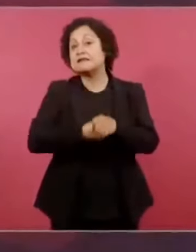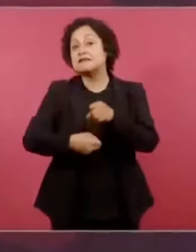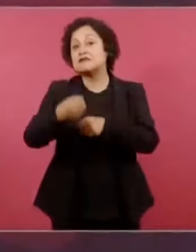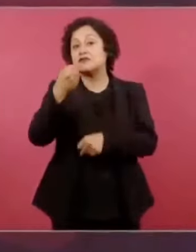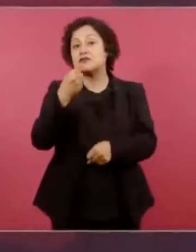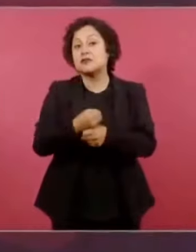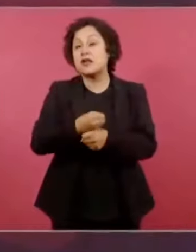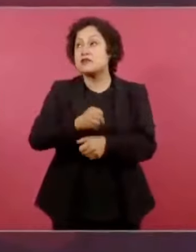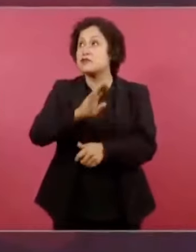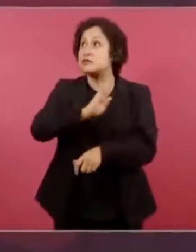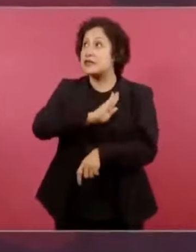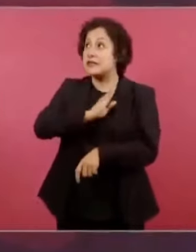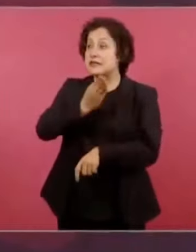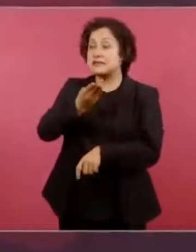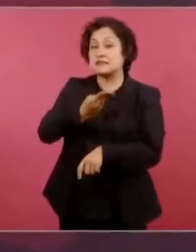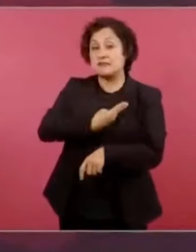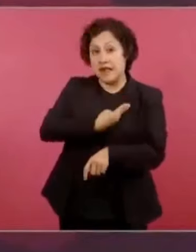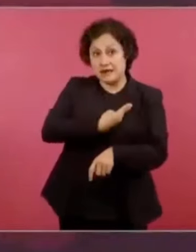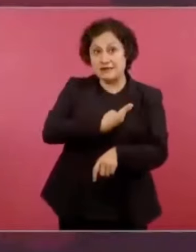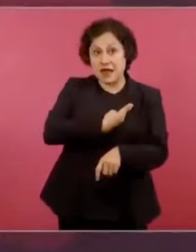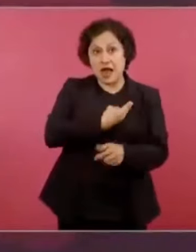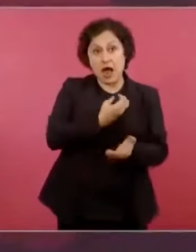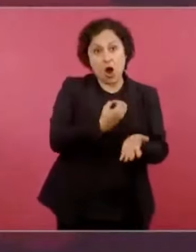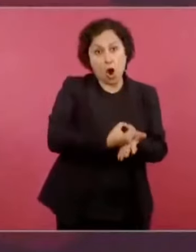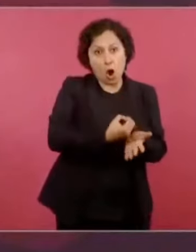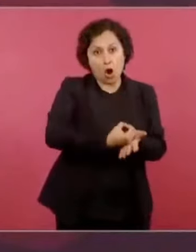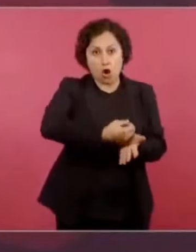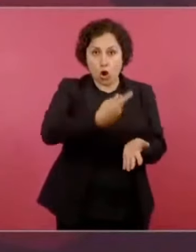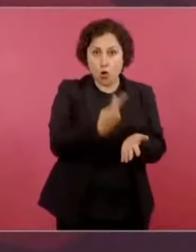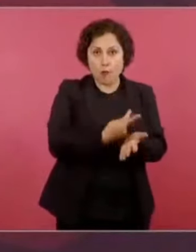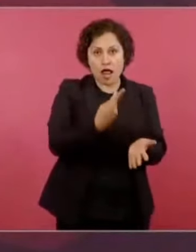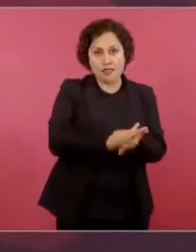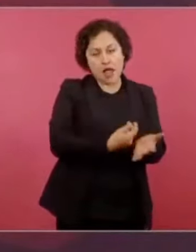de dominación colonial y cuánto oro y cuánta plata